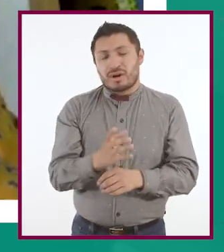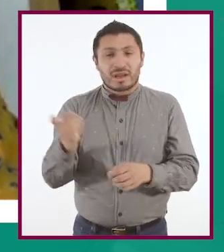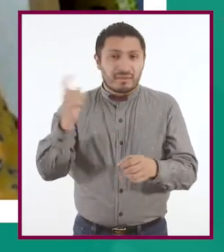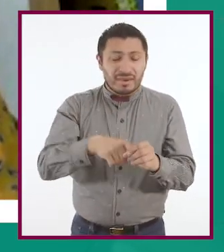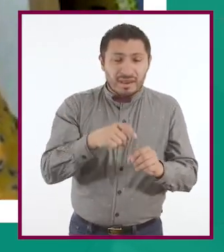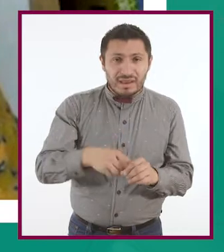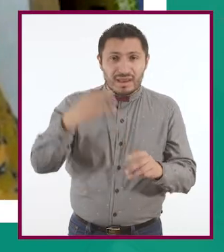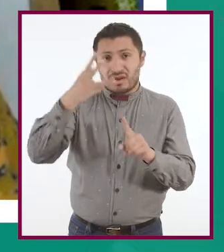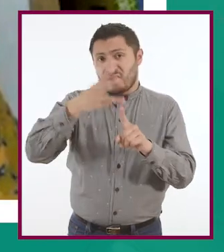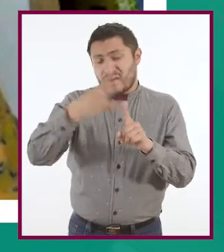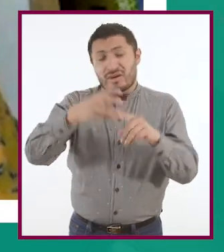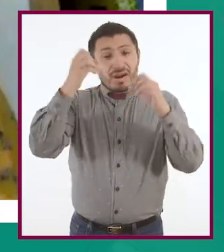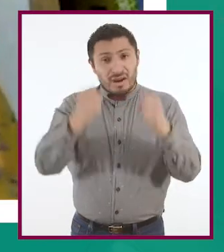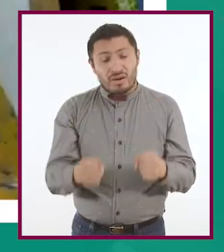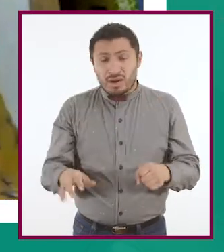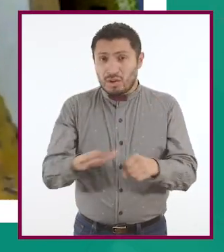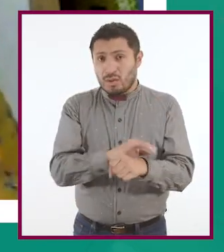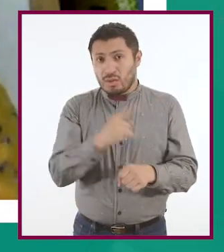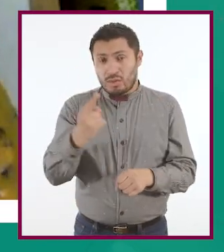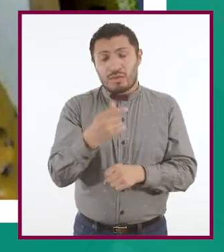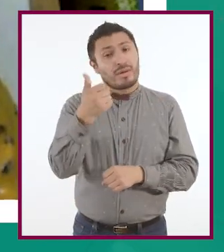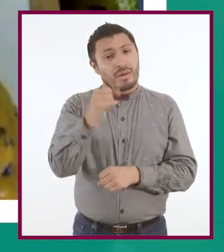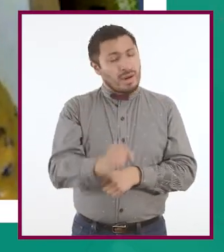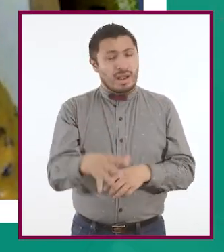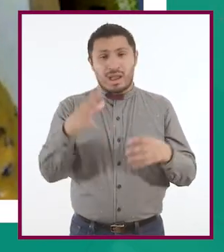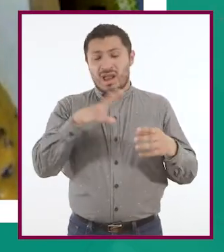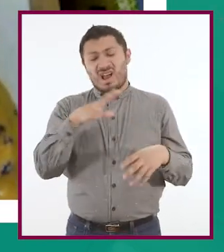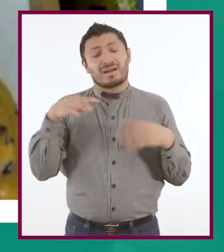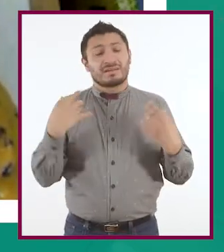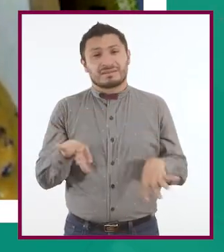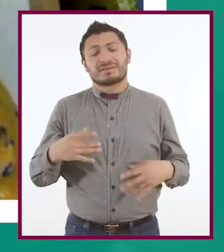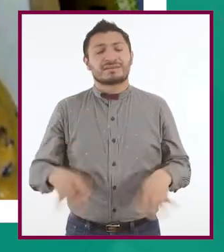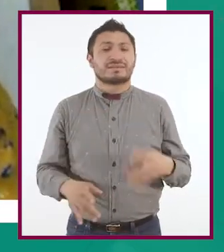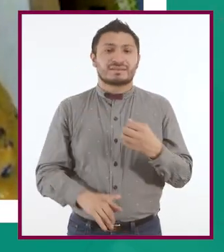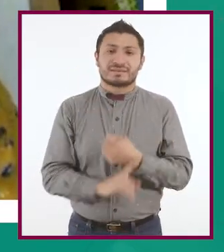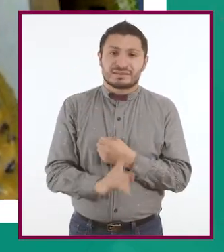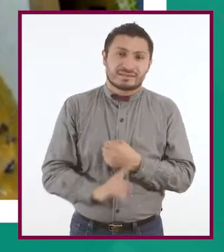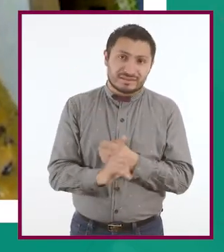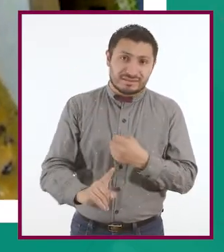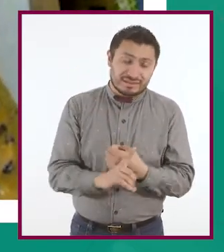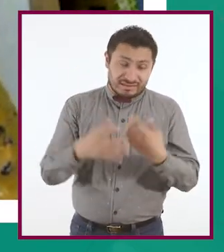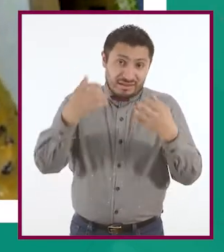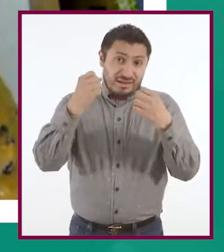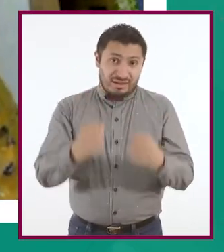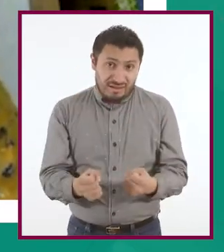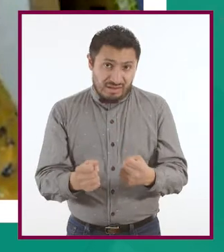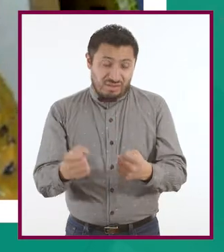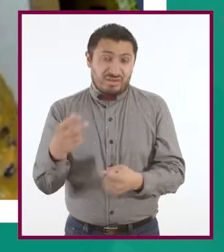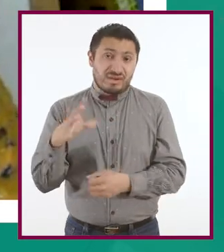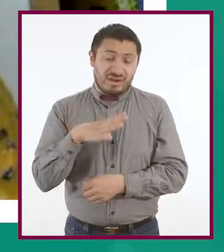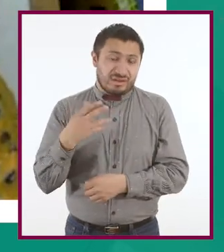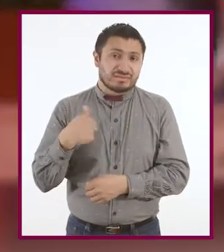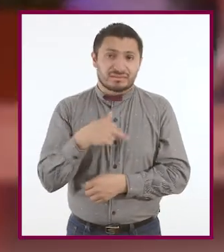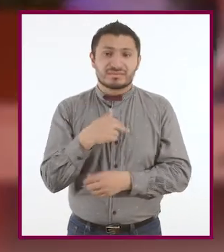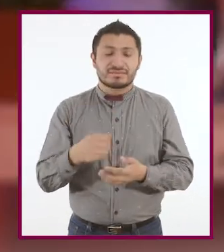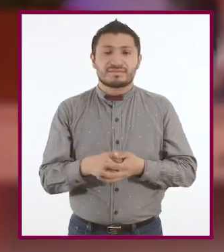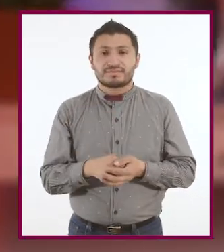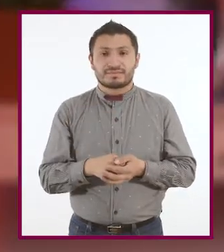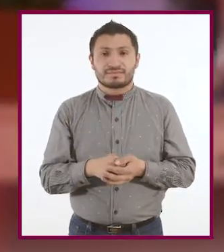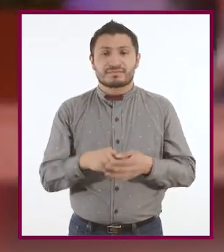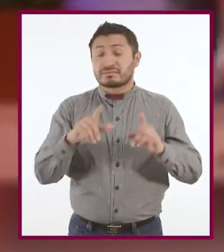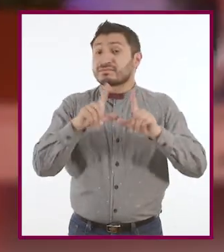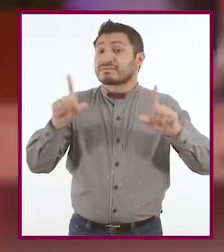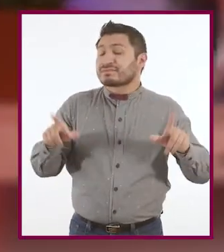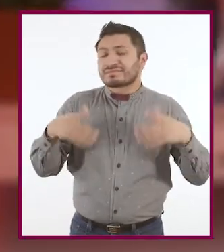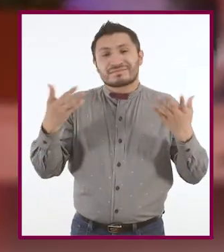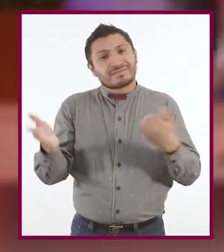Wi-Fi seguras, porque pues también todo eso engloba la seguridad que tenemos. ¿Listas